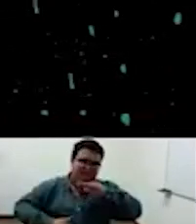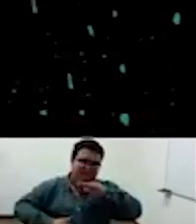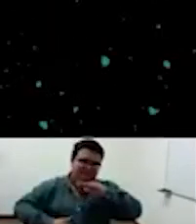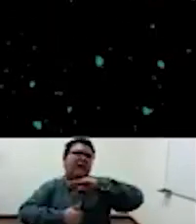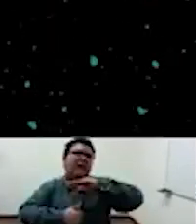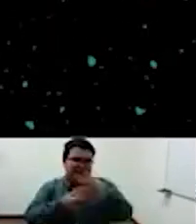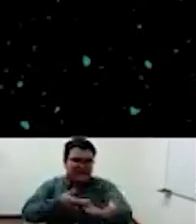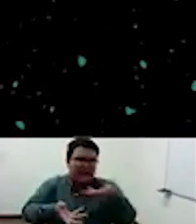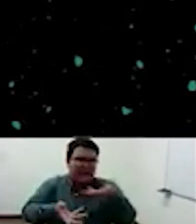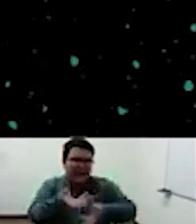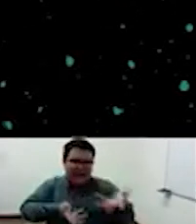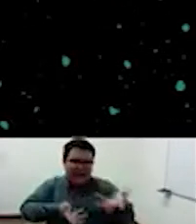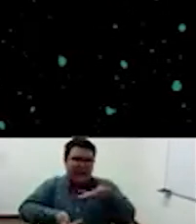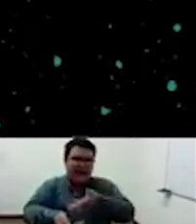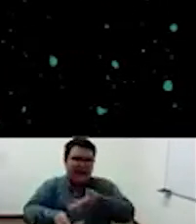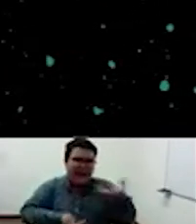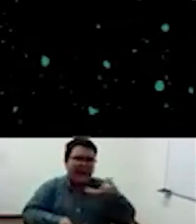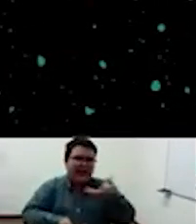fuera